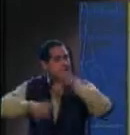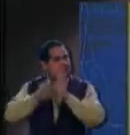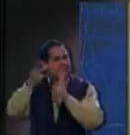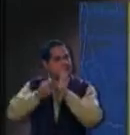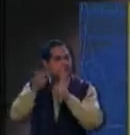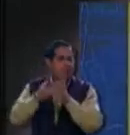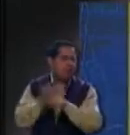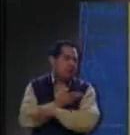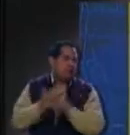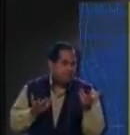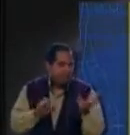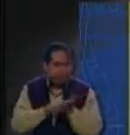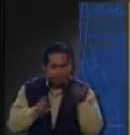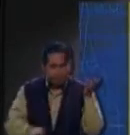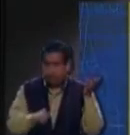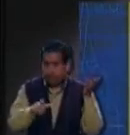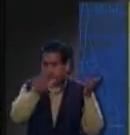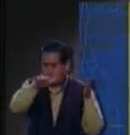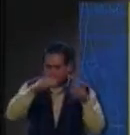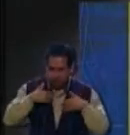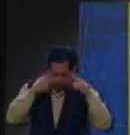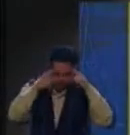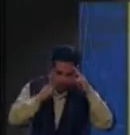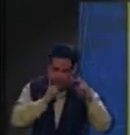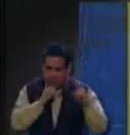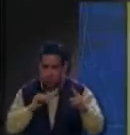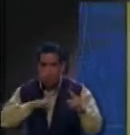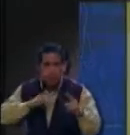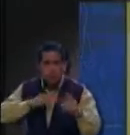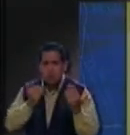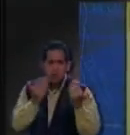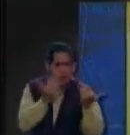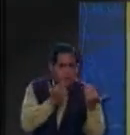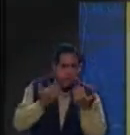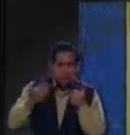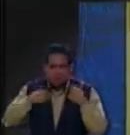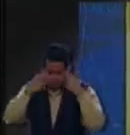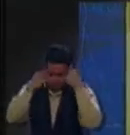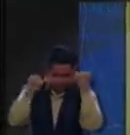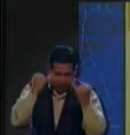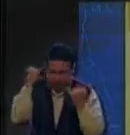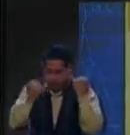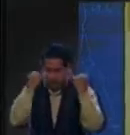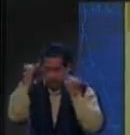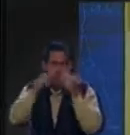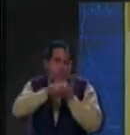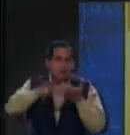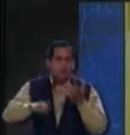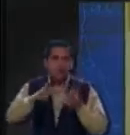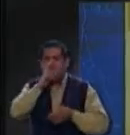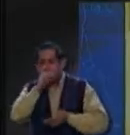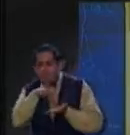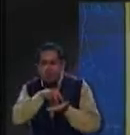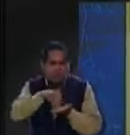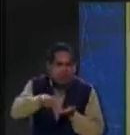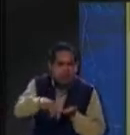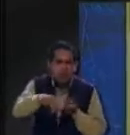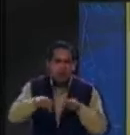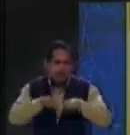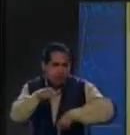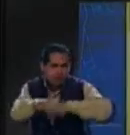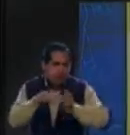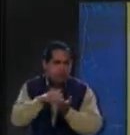por ejemplo, a mí me ha pasado mucho que me clavo en lo que no tengo, ¿no? Oye, pues me cuesta trabajo caminar,